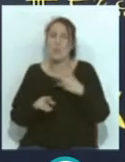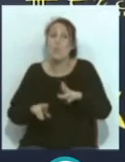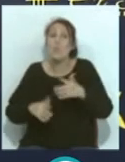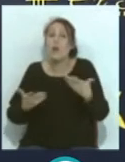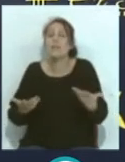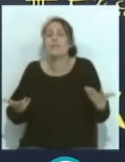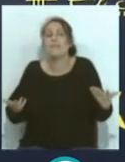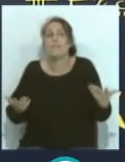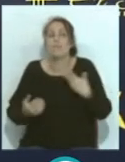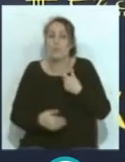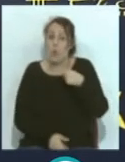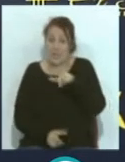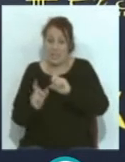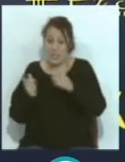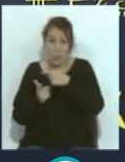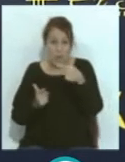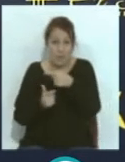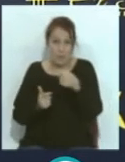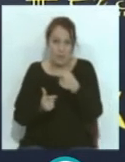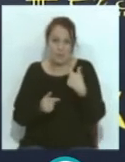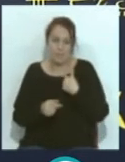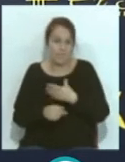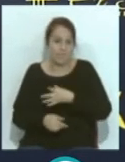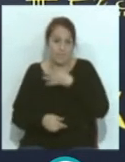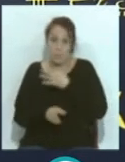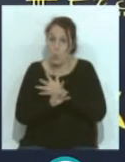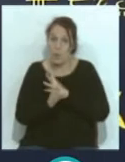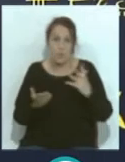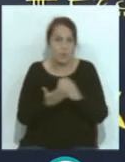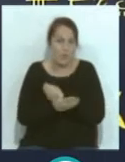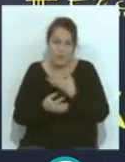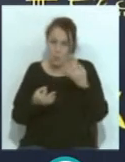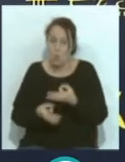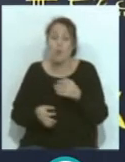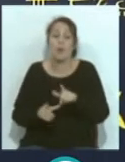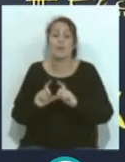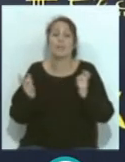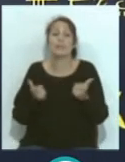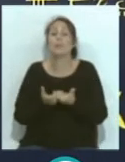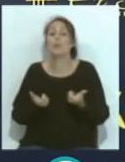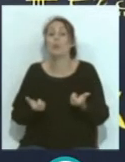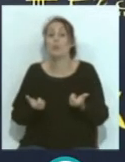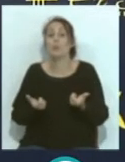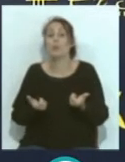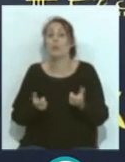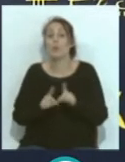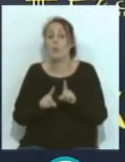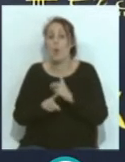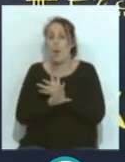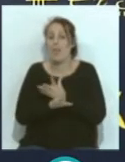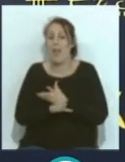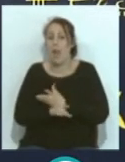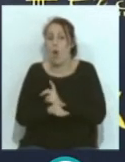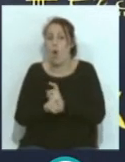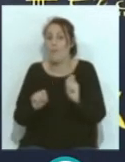un equipo, como he dicho antes, que te lleva al límite en todas las jugadas. Quizá no es un equipo de jugadas definitivas, es